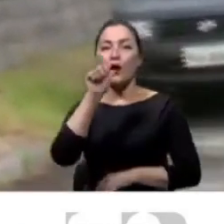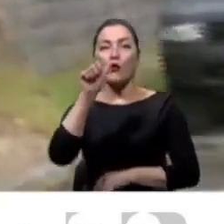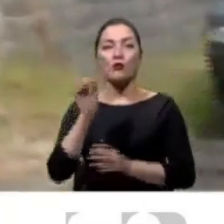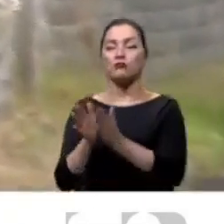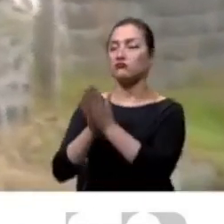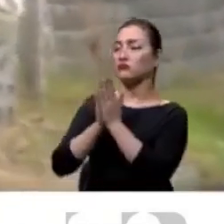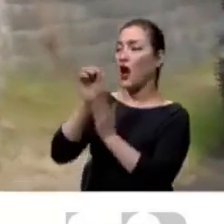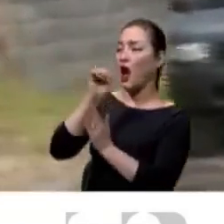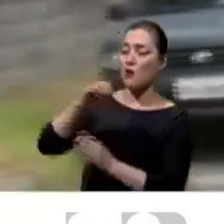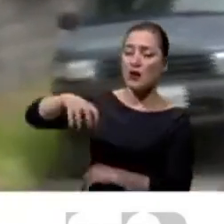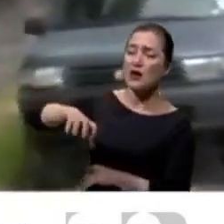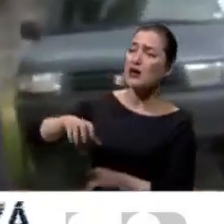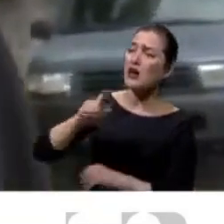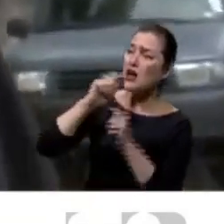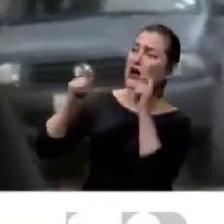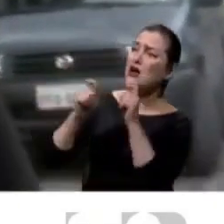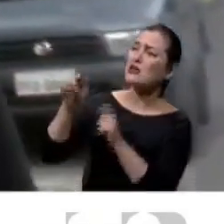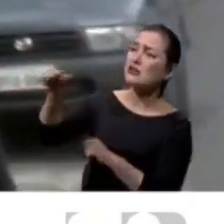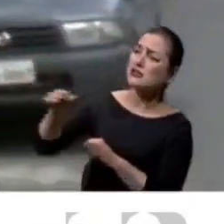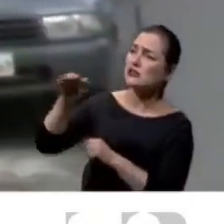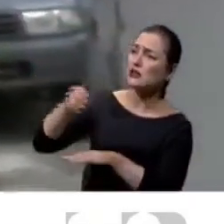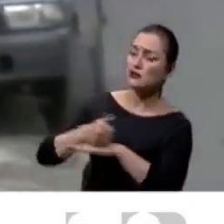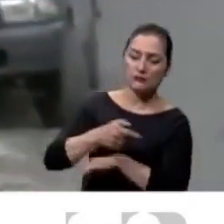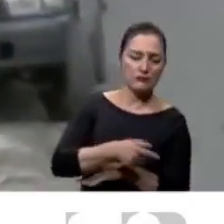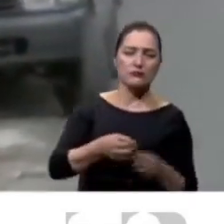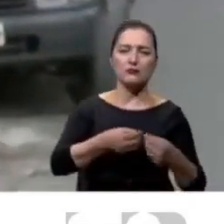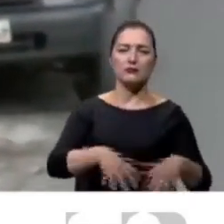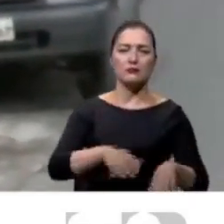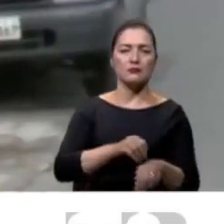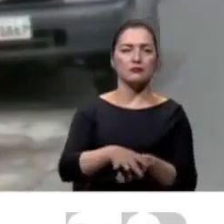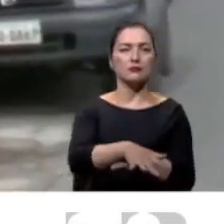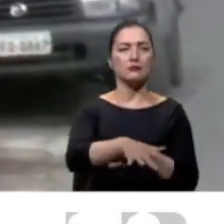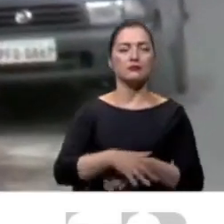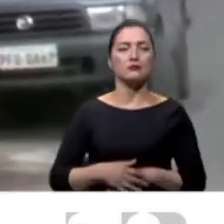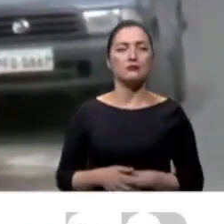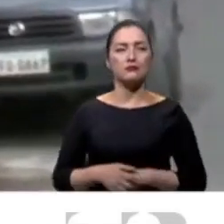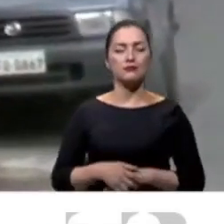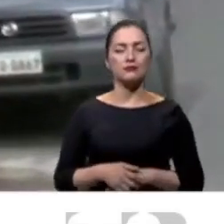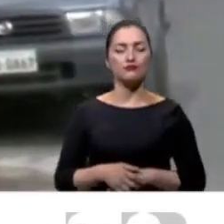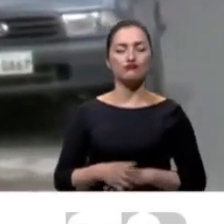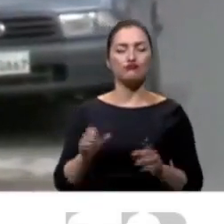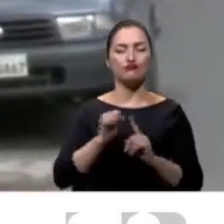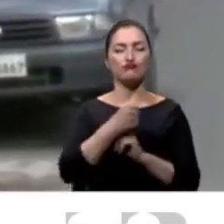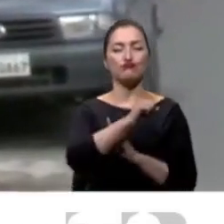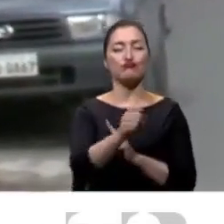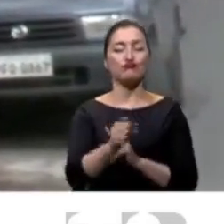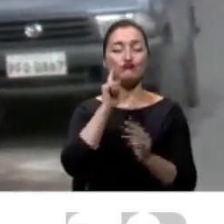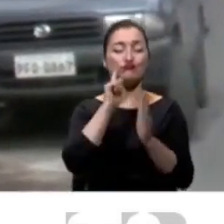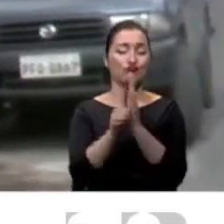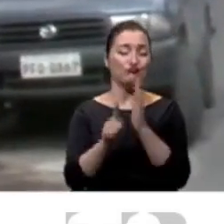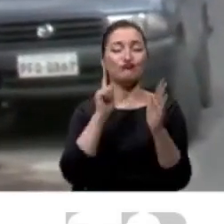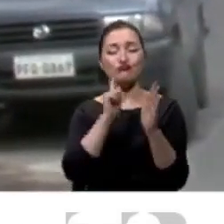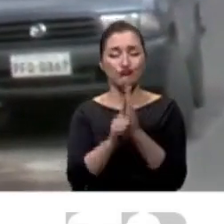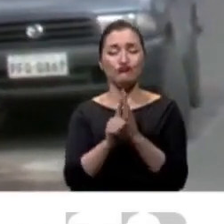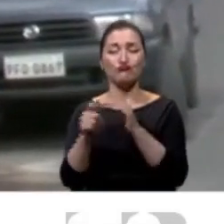piden agua potable a gritos, aquí definitivamente se está desperdiciando. Y ya lo ha dicho la vecina. Esta situación la han denunciado.